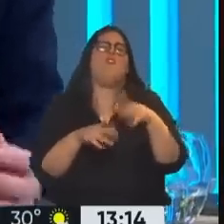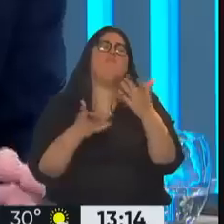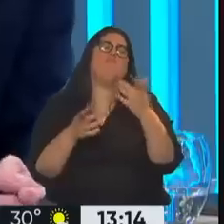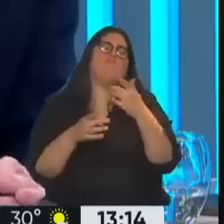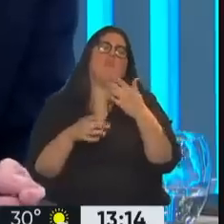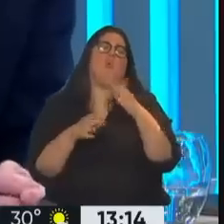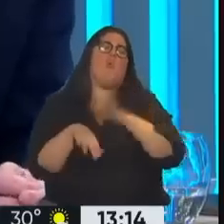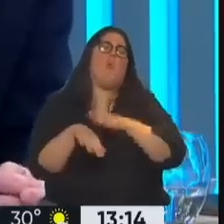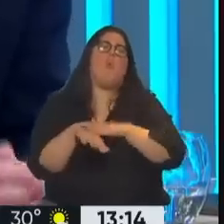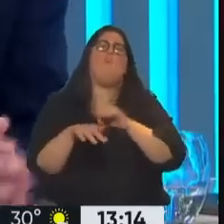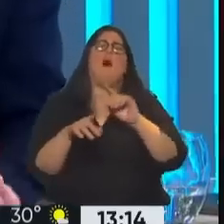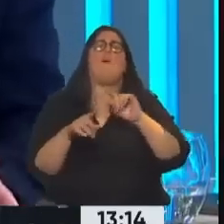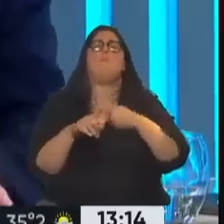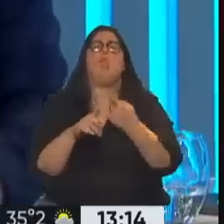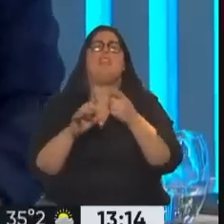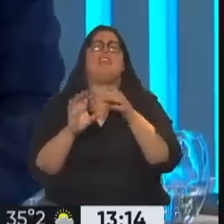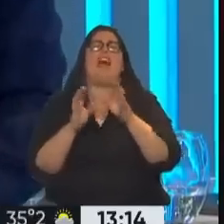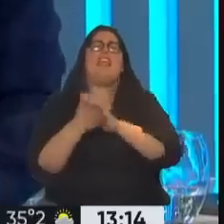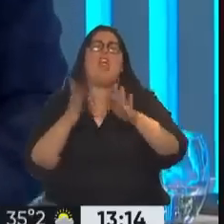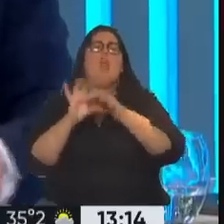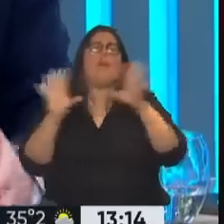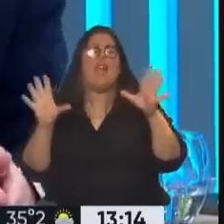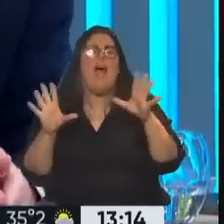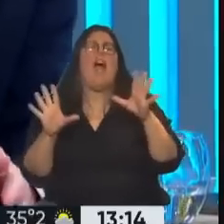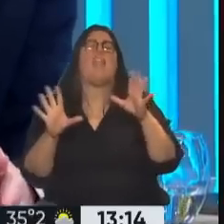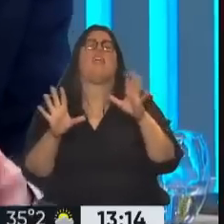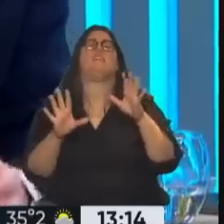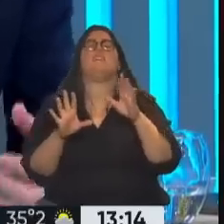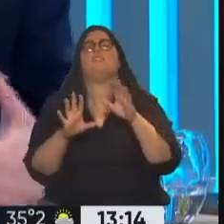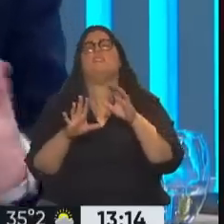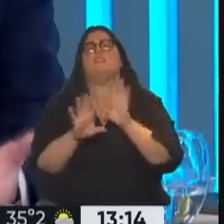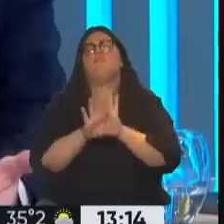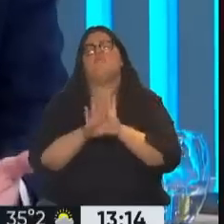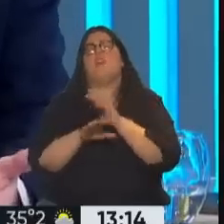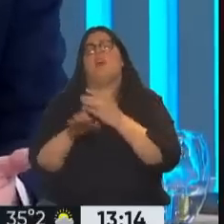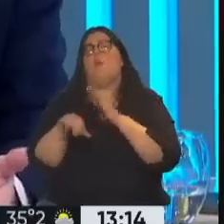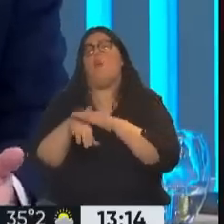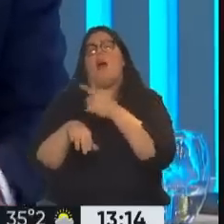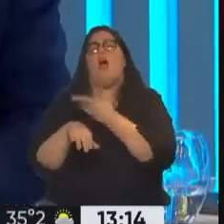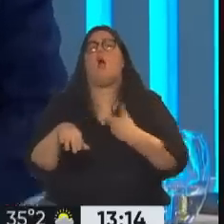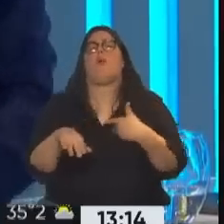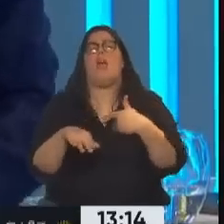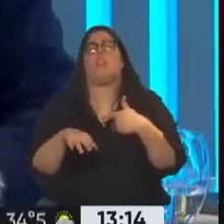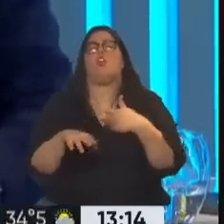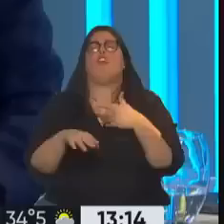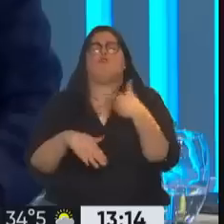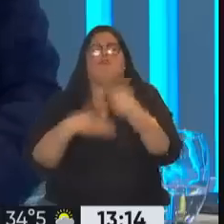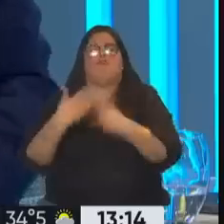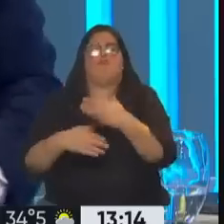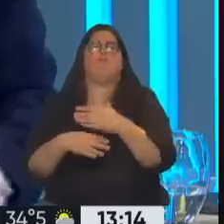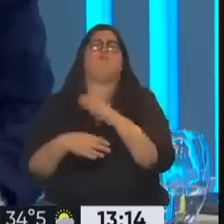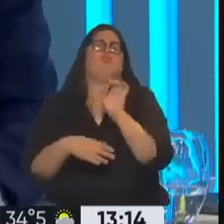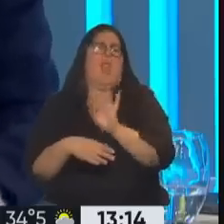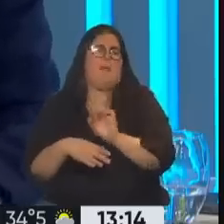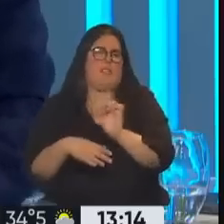buena parte por las políticas neoliberales, que proviene no desde los progresismos, de los gobiernos que impulsan ese tipo de transformaciones, sino desde ya